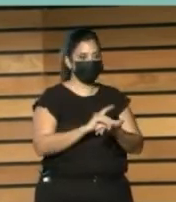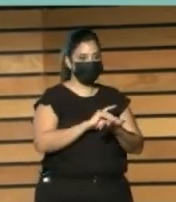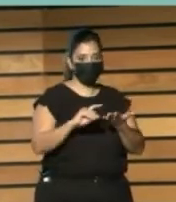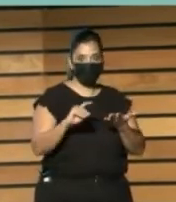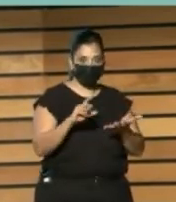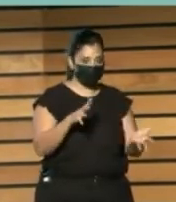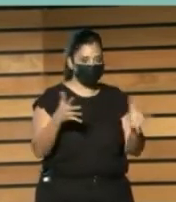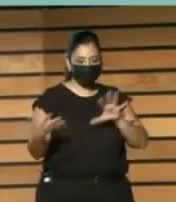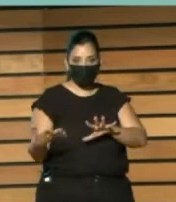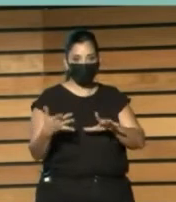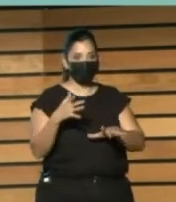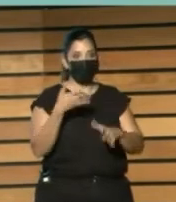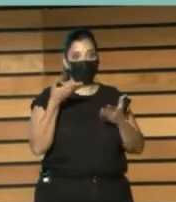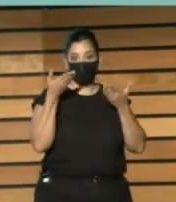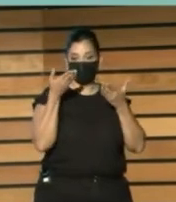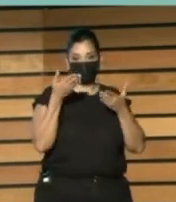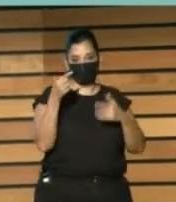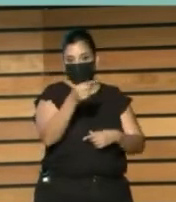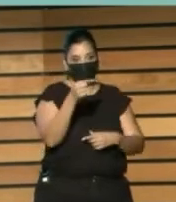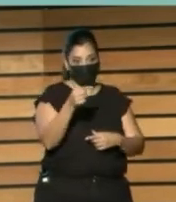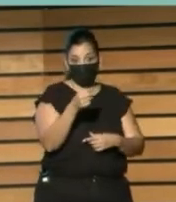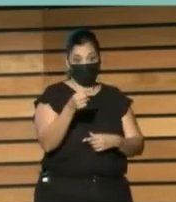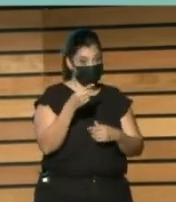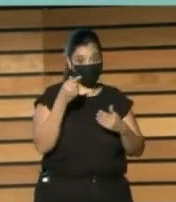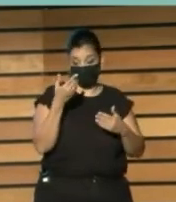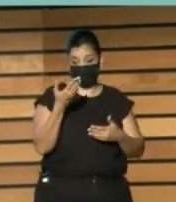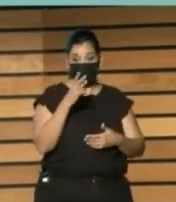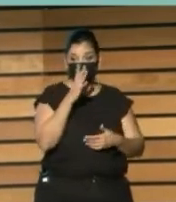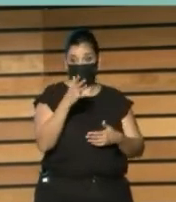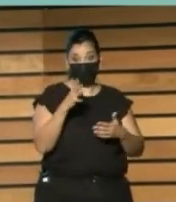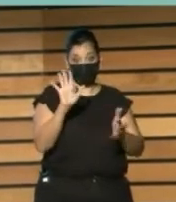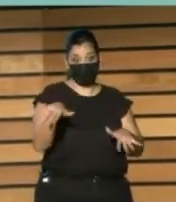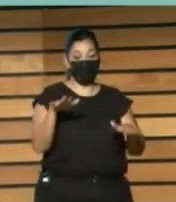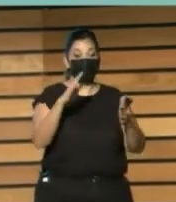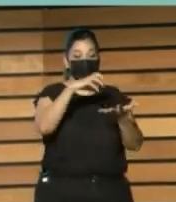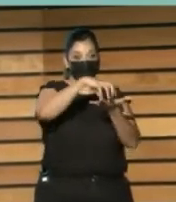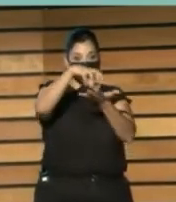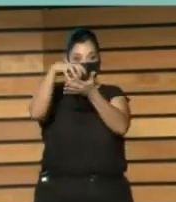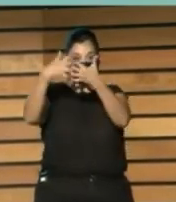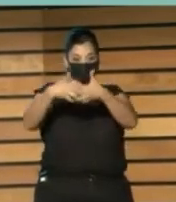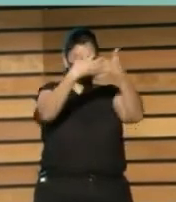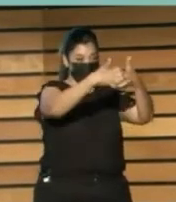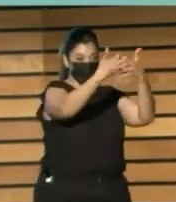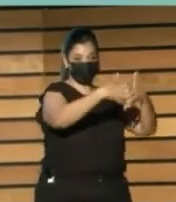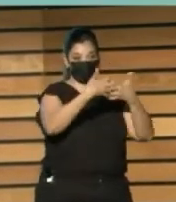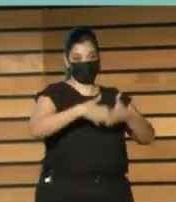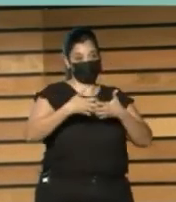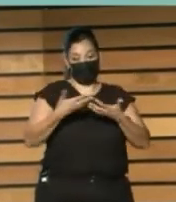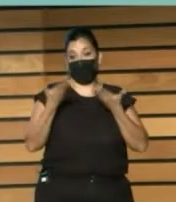Evitar Los efectos Negativos De la industrialización Y de este tipo De efectos